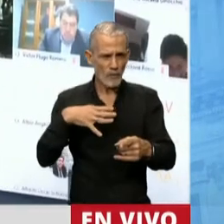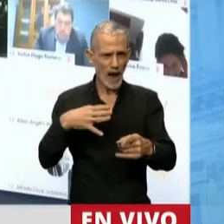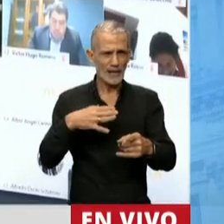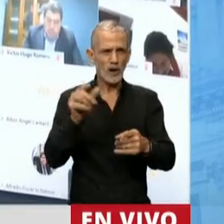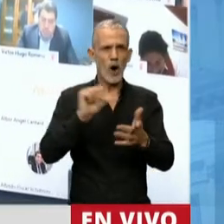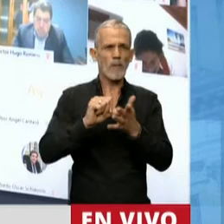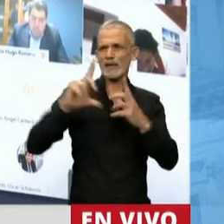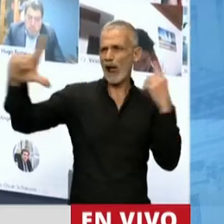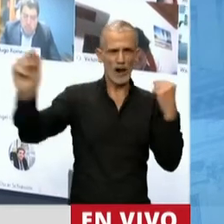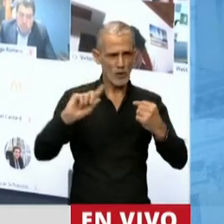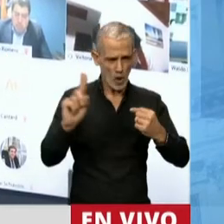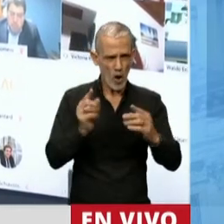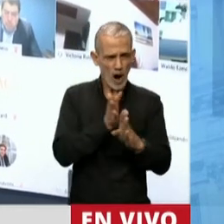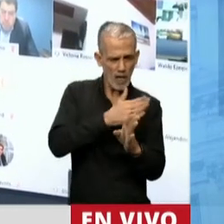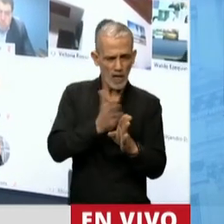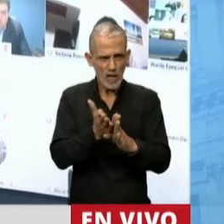y mitros.